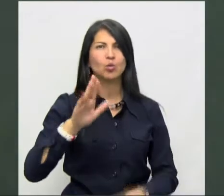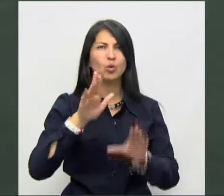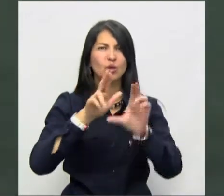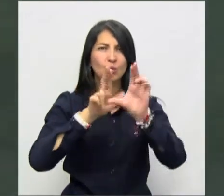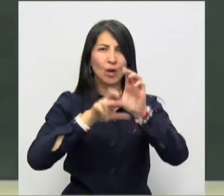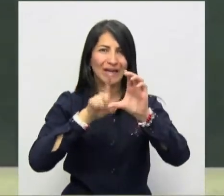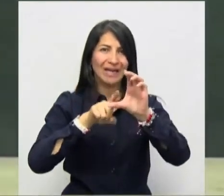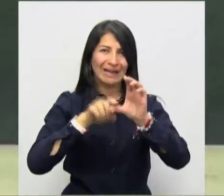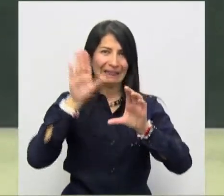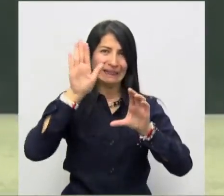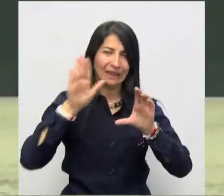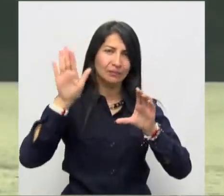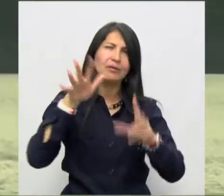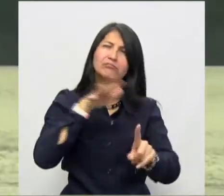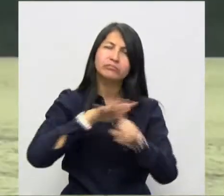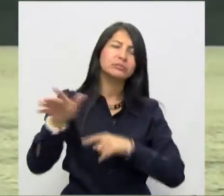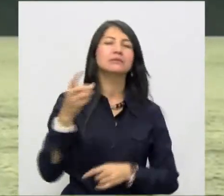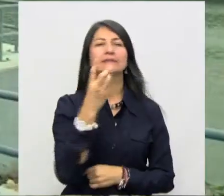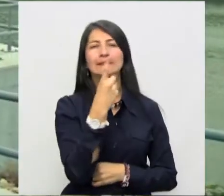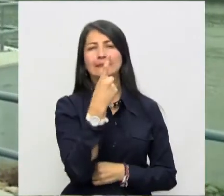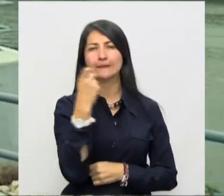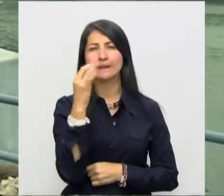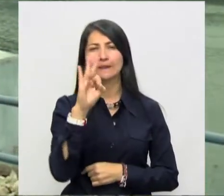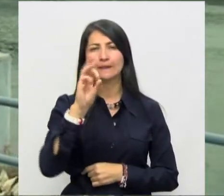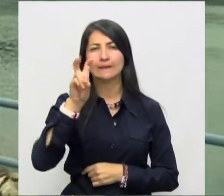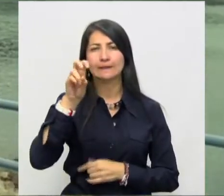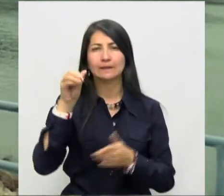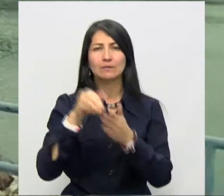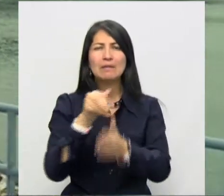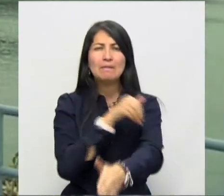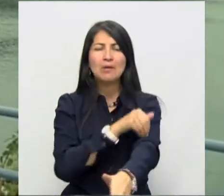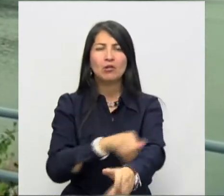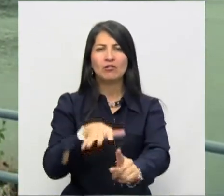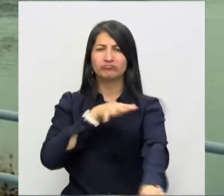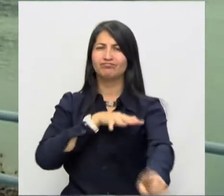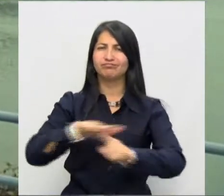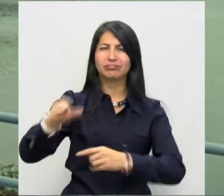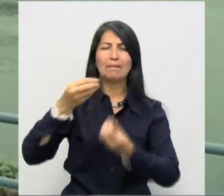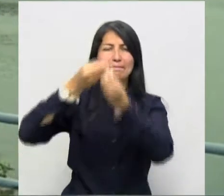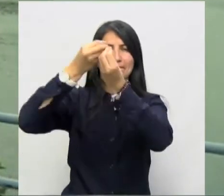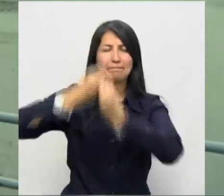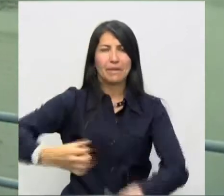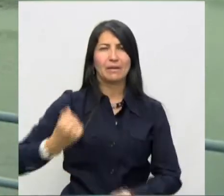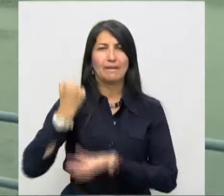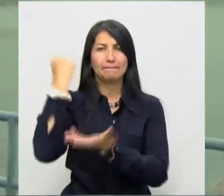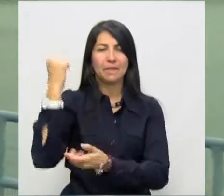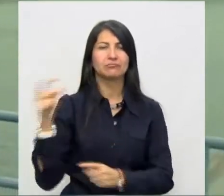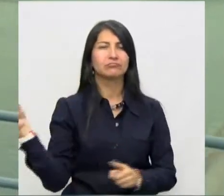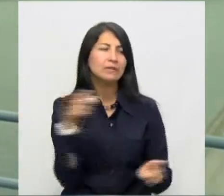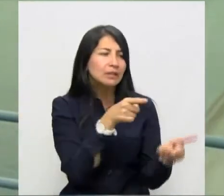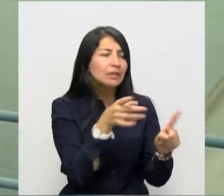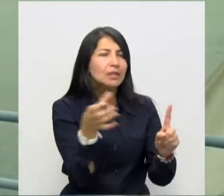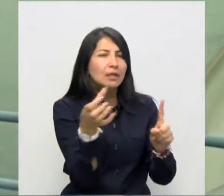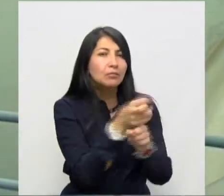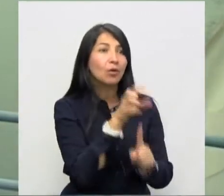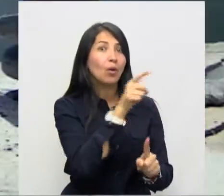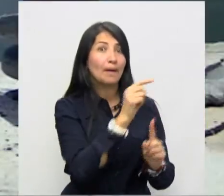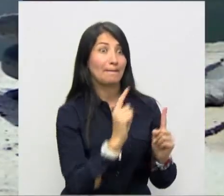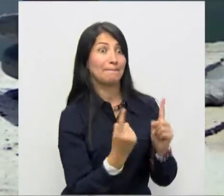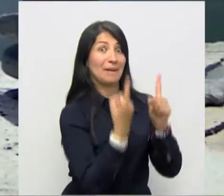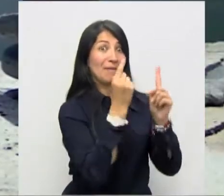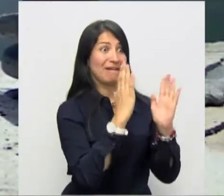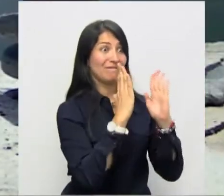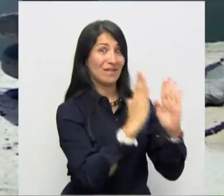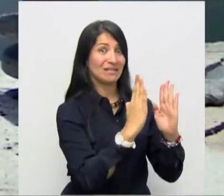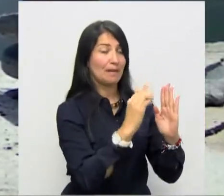generado un presunto daño fiscal por 637 mil millones de pesos. Este hallazgo corresponde a la fase